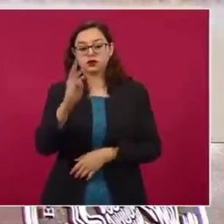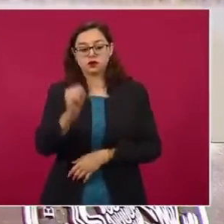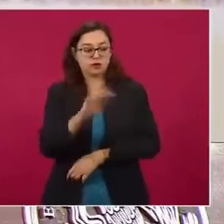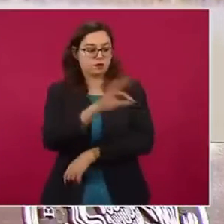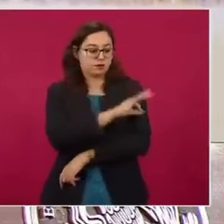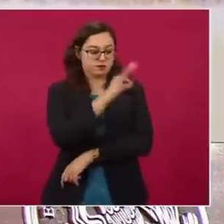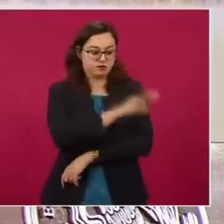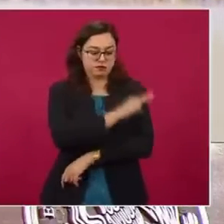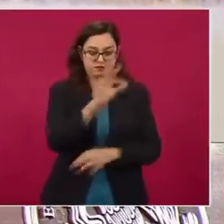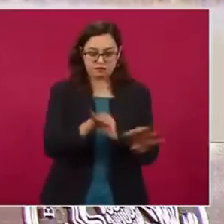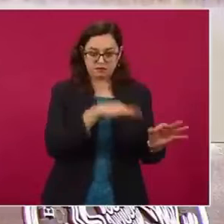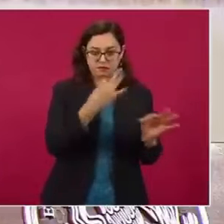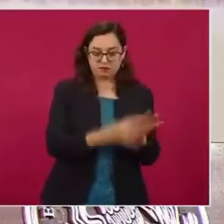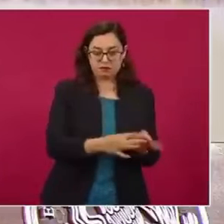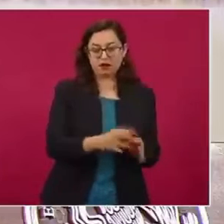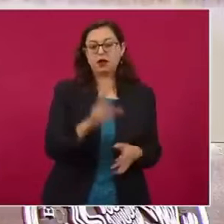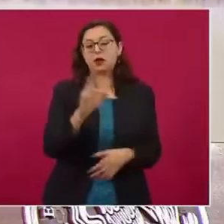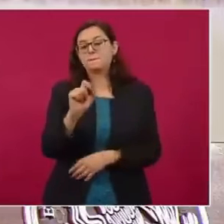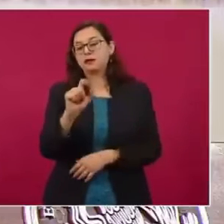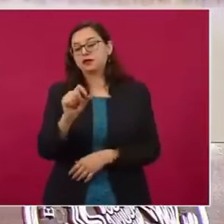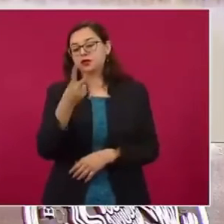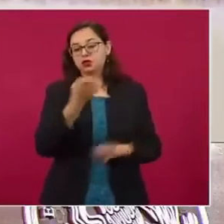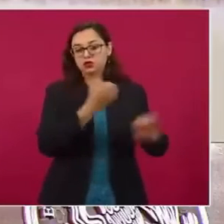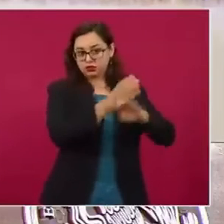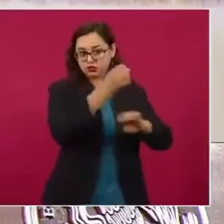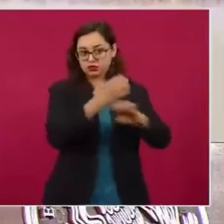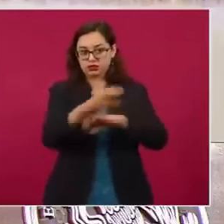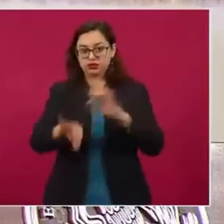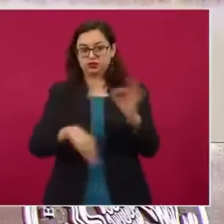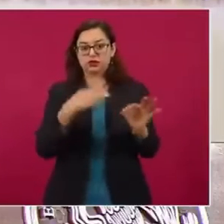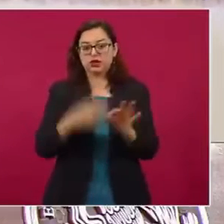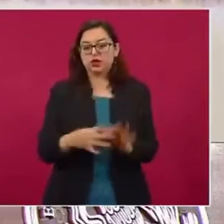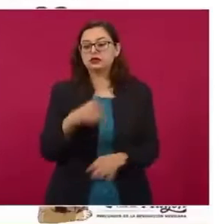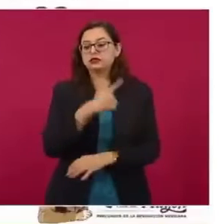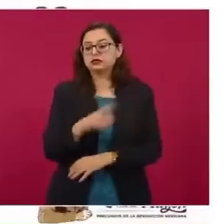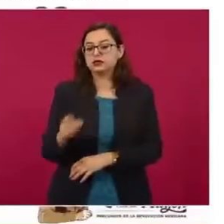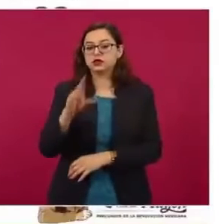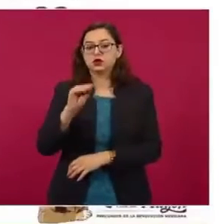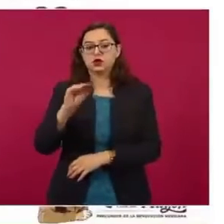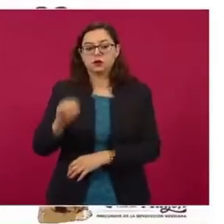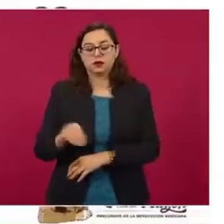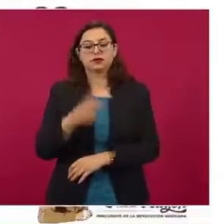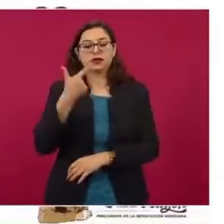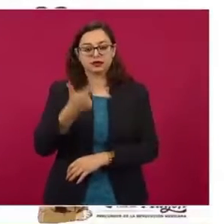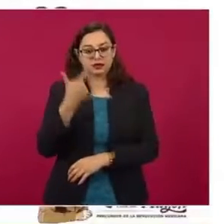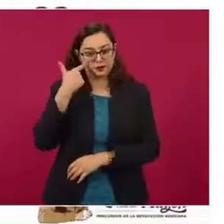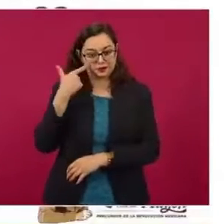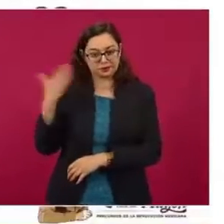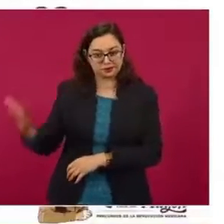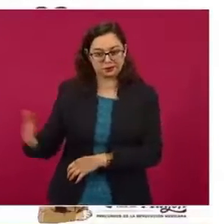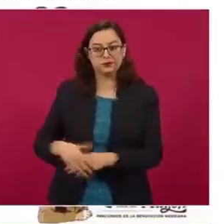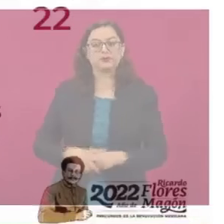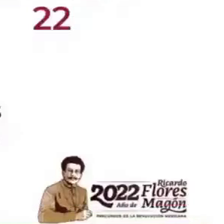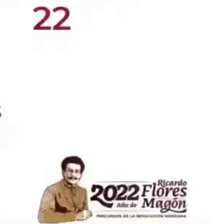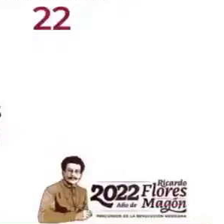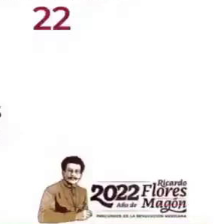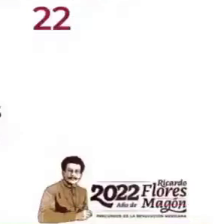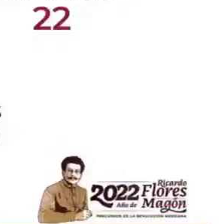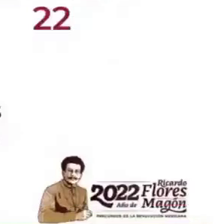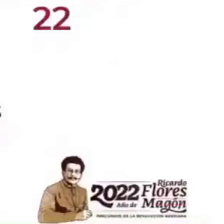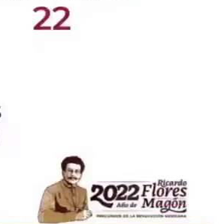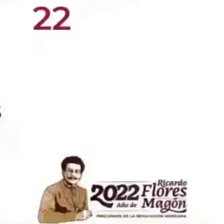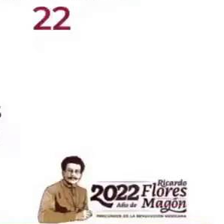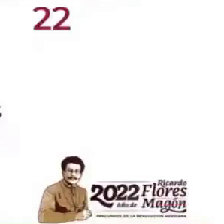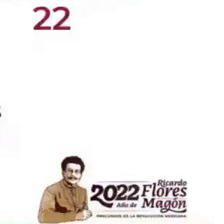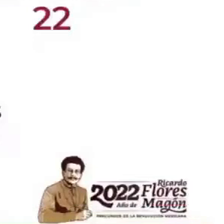concluidos 22, centros de vacunación fueron 397, estados activos que están ahorita en el proceso